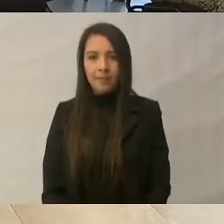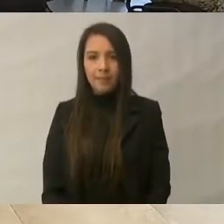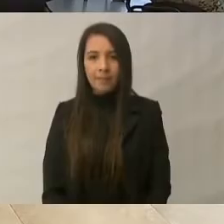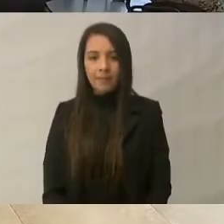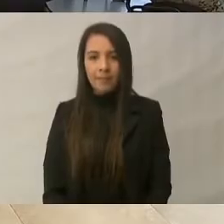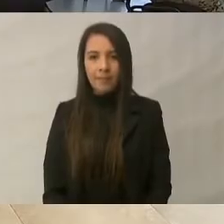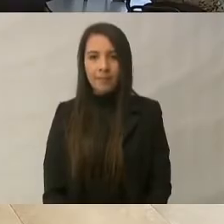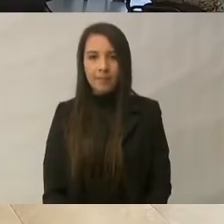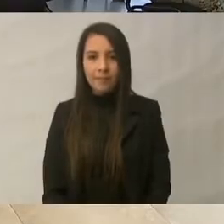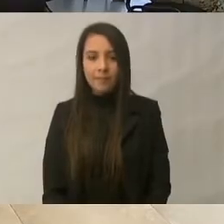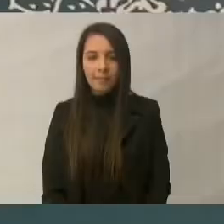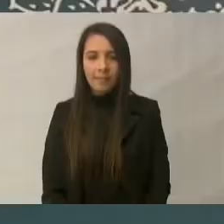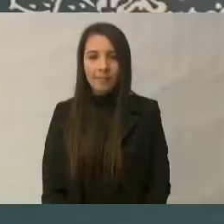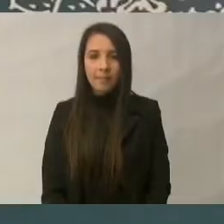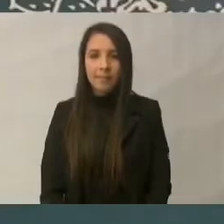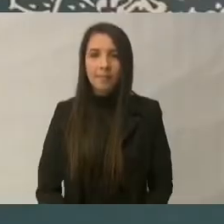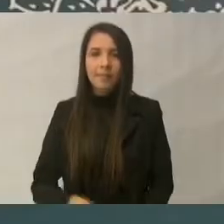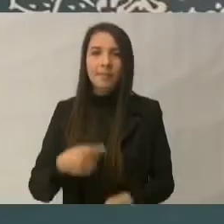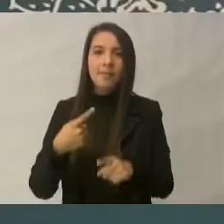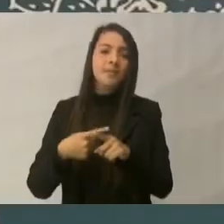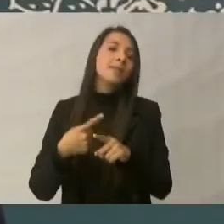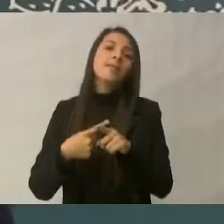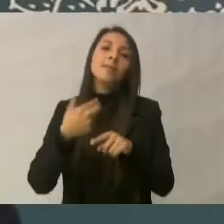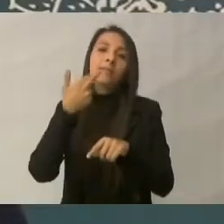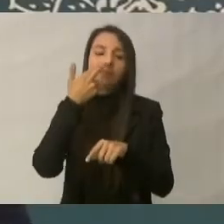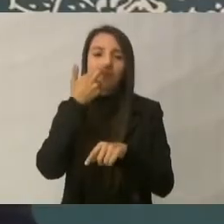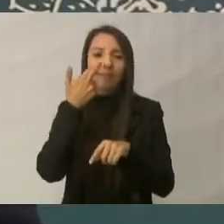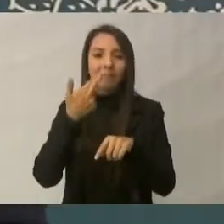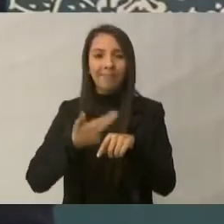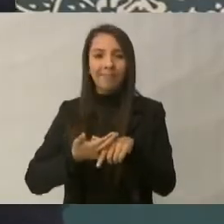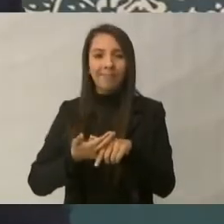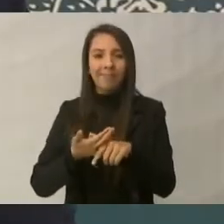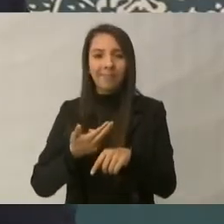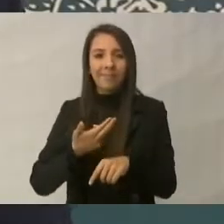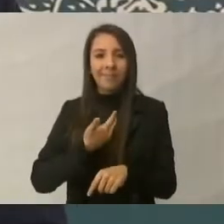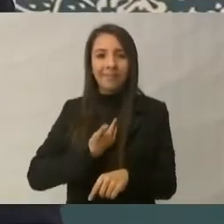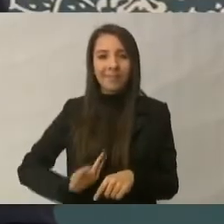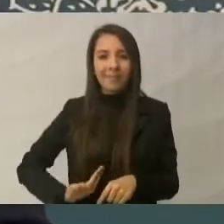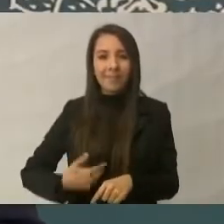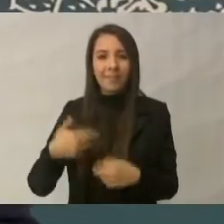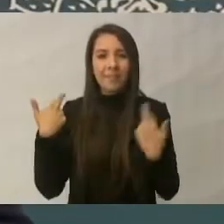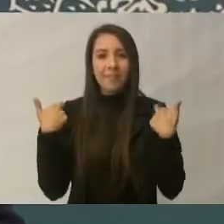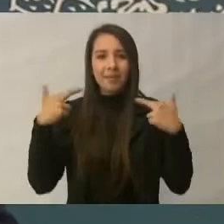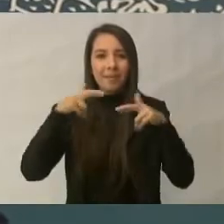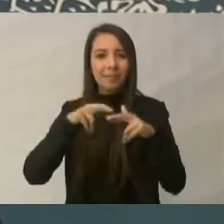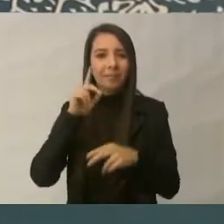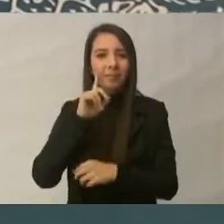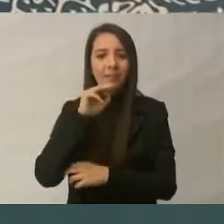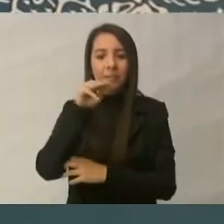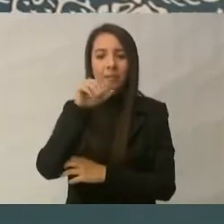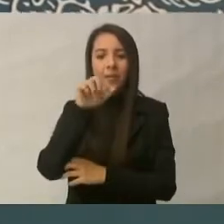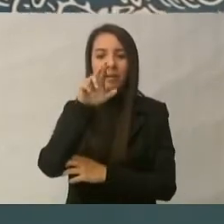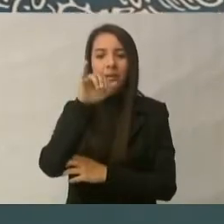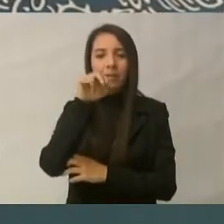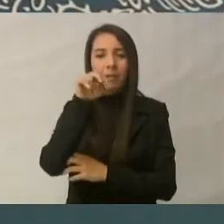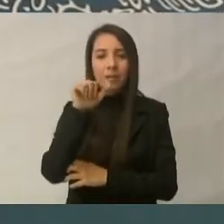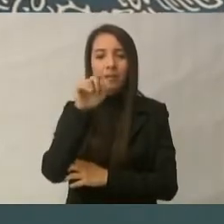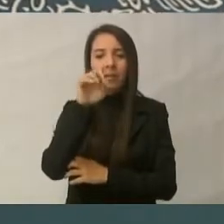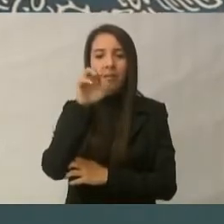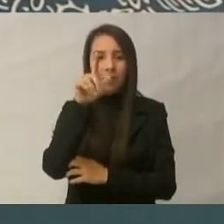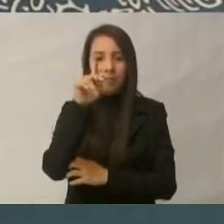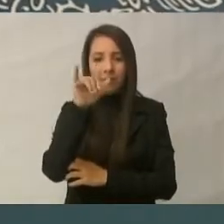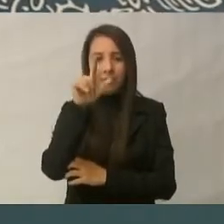que gobierna la maestra marina del Pilar Ávila Olmer,